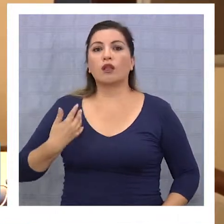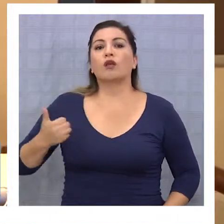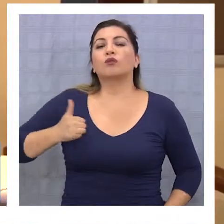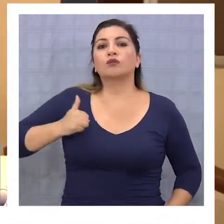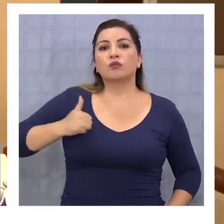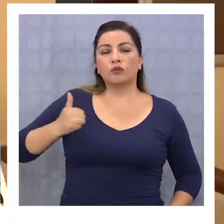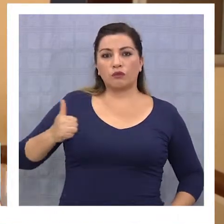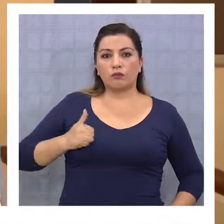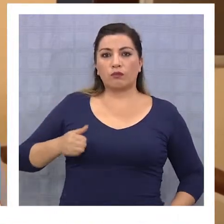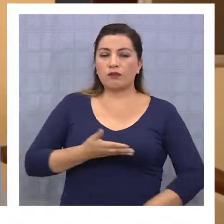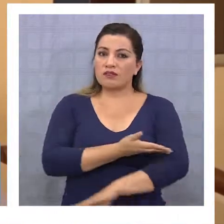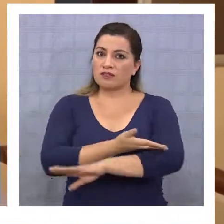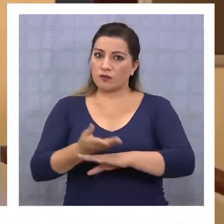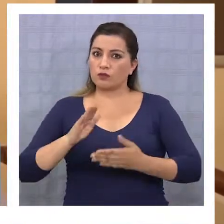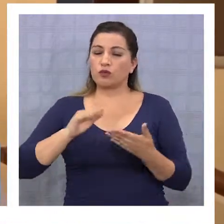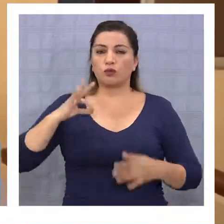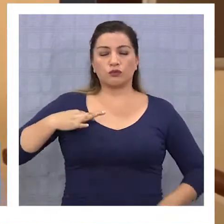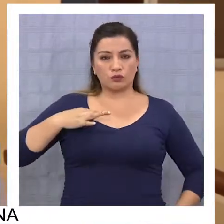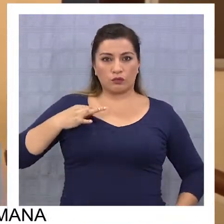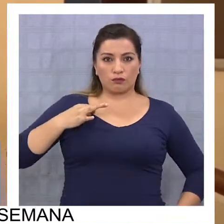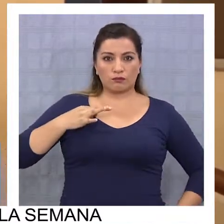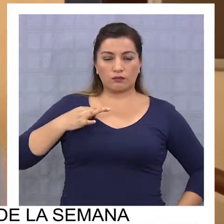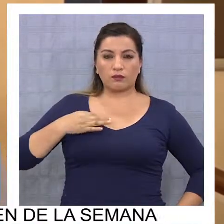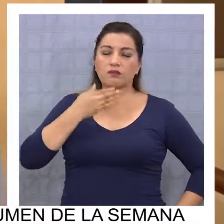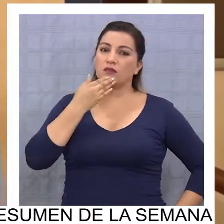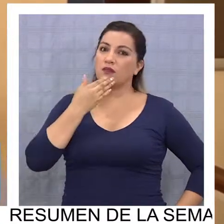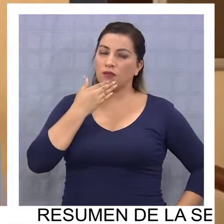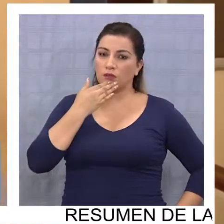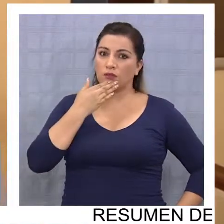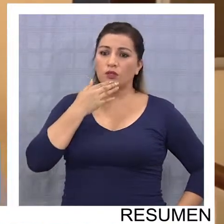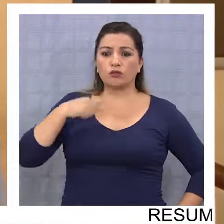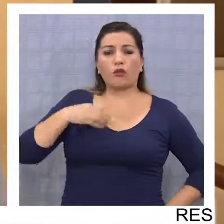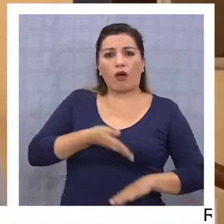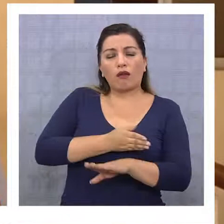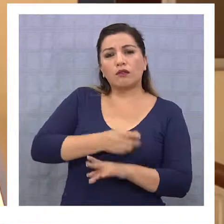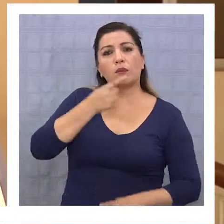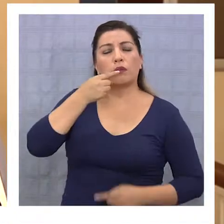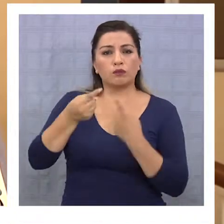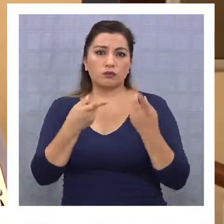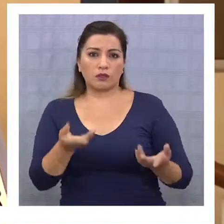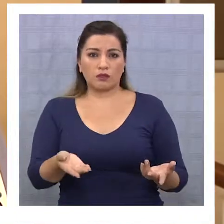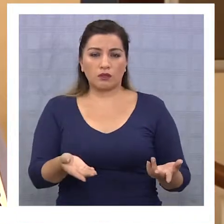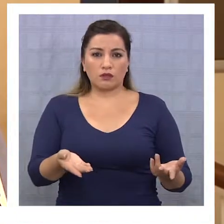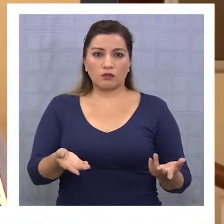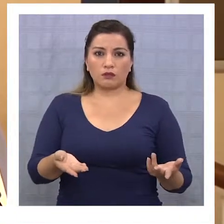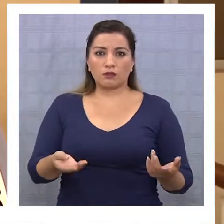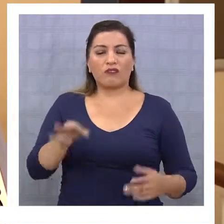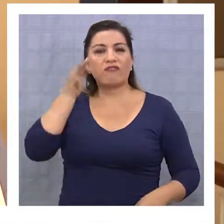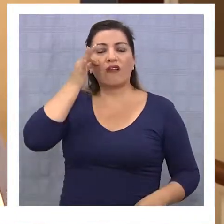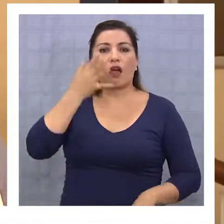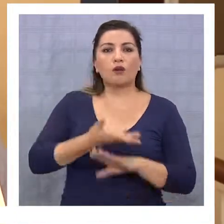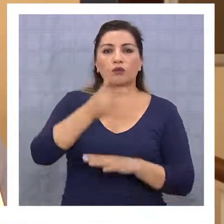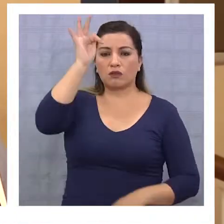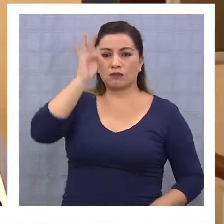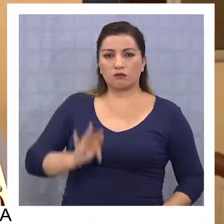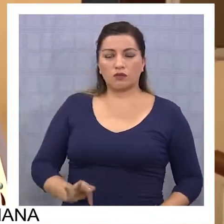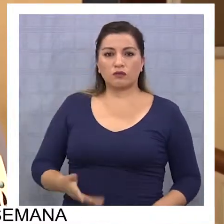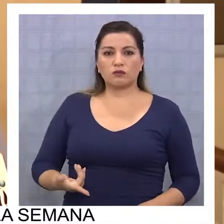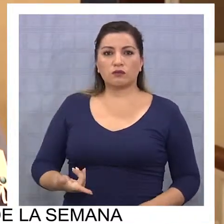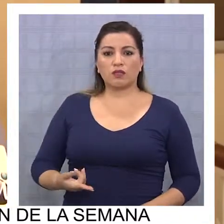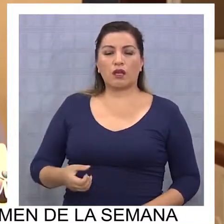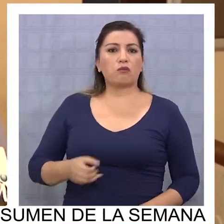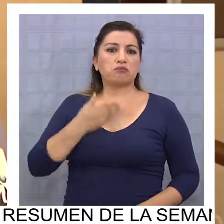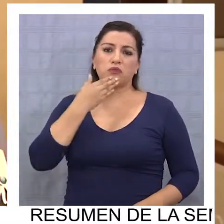de entrega de los servicios a la ciudadanía, también hizo las consultas. Entonces, cuando ve que de repente hay una persona que se siente